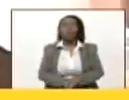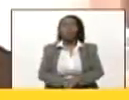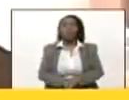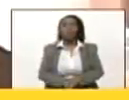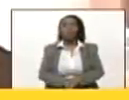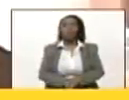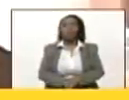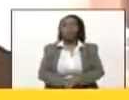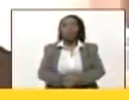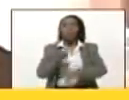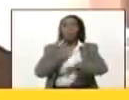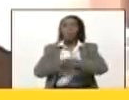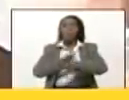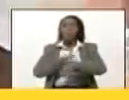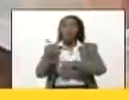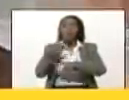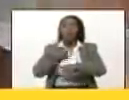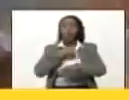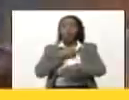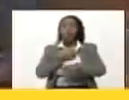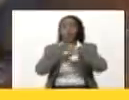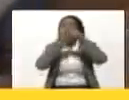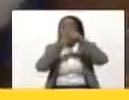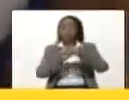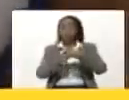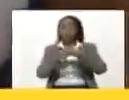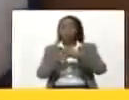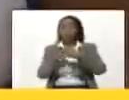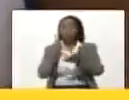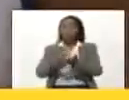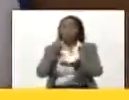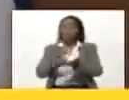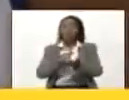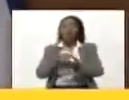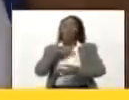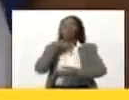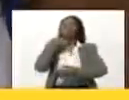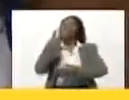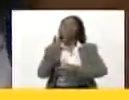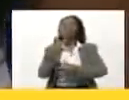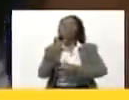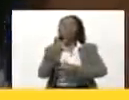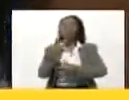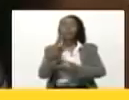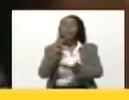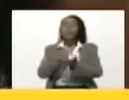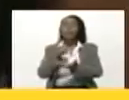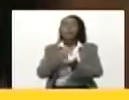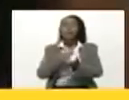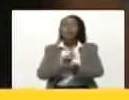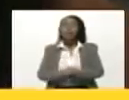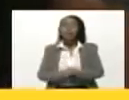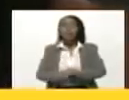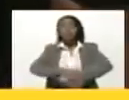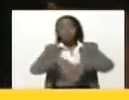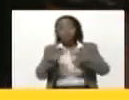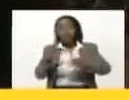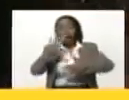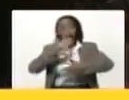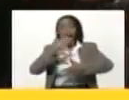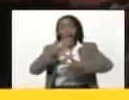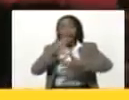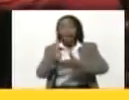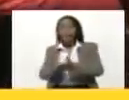Por eso nosotros nos sumamos a las voces que en América se han